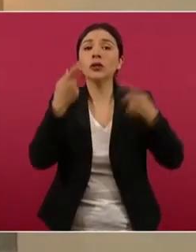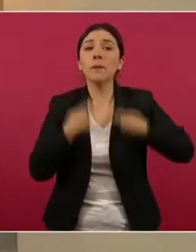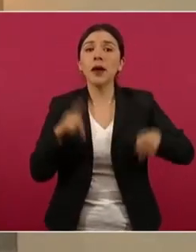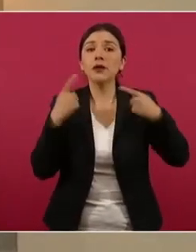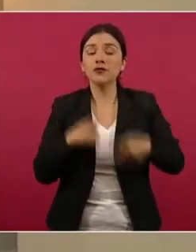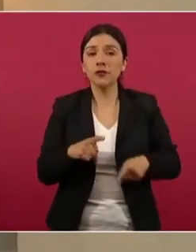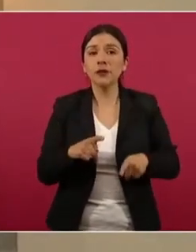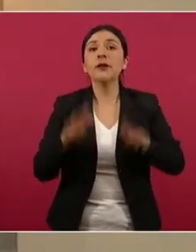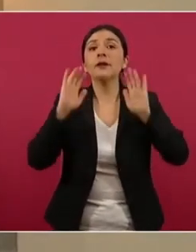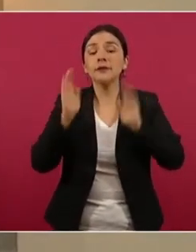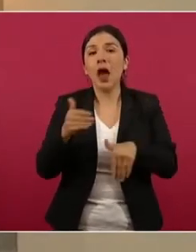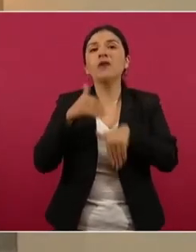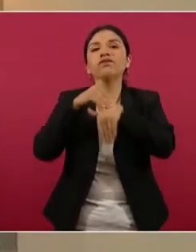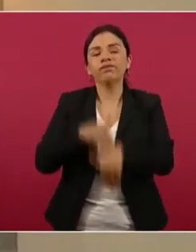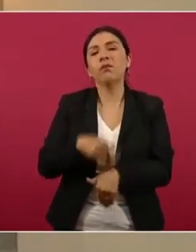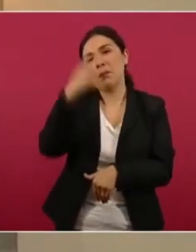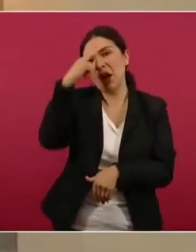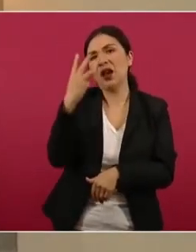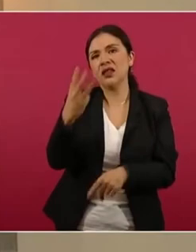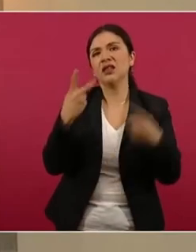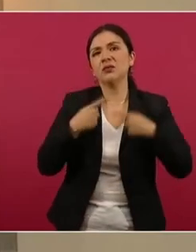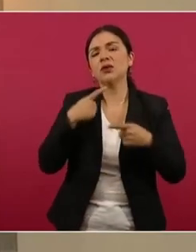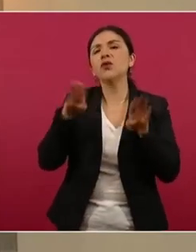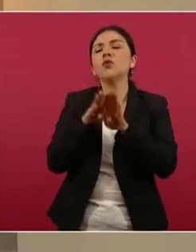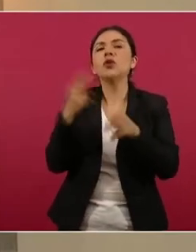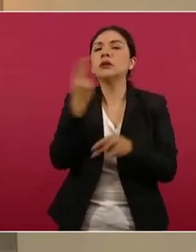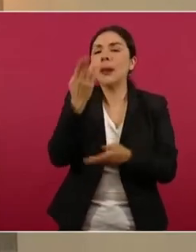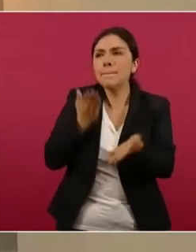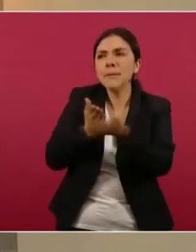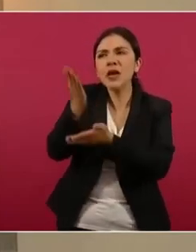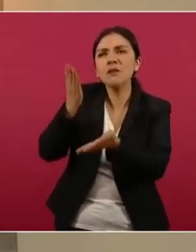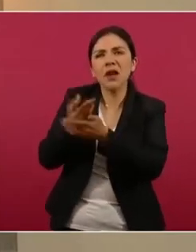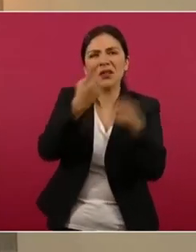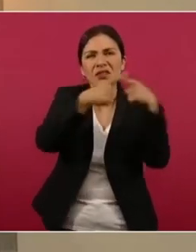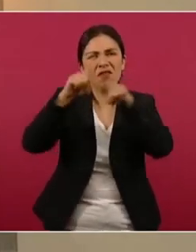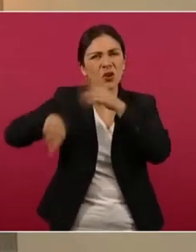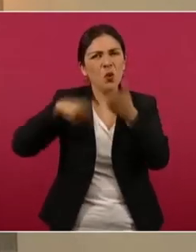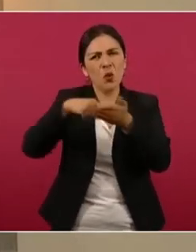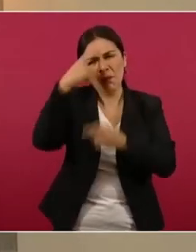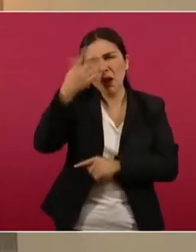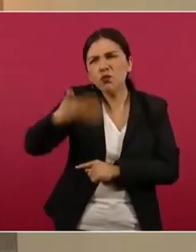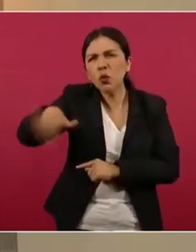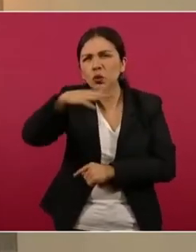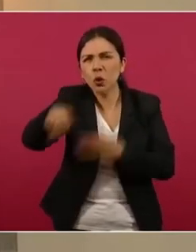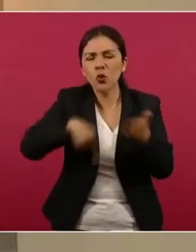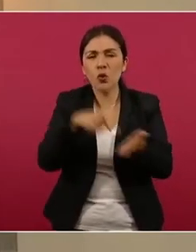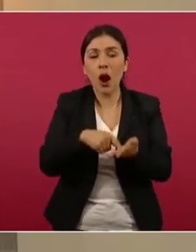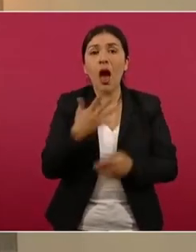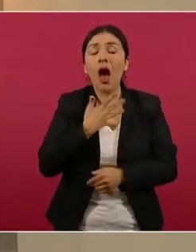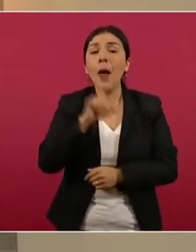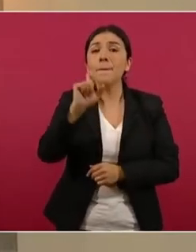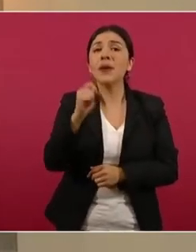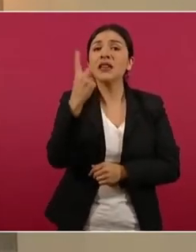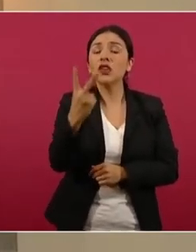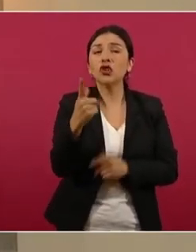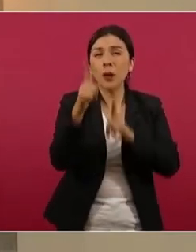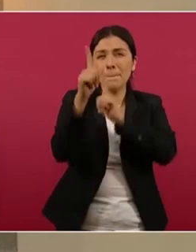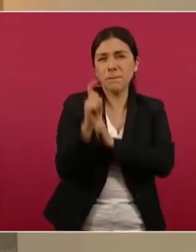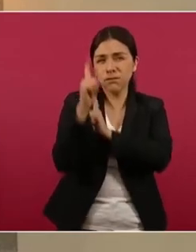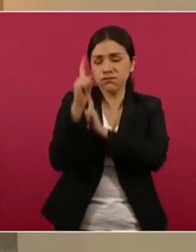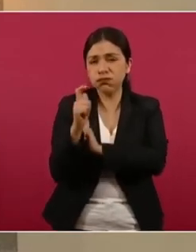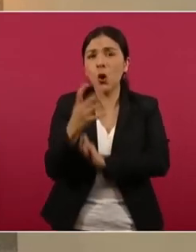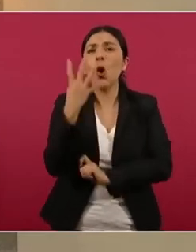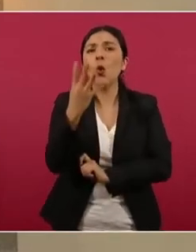cumplimentaron tres órdenes de cateo, además de asegurar 22 armas largas, cuatro armas cortas, 31